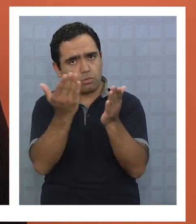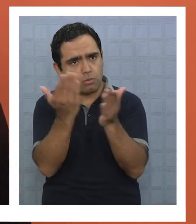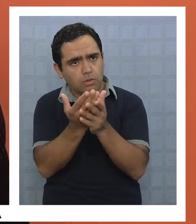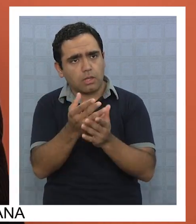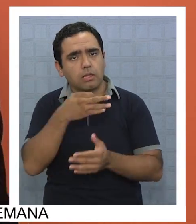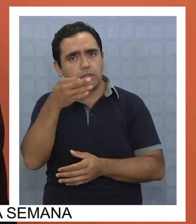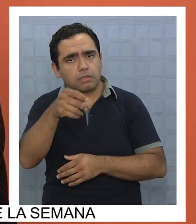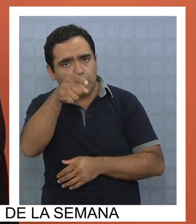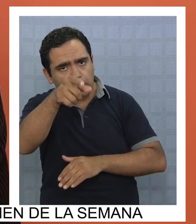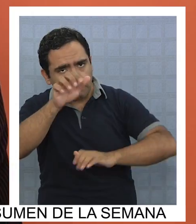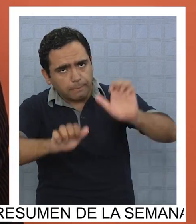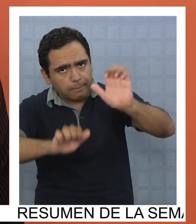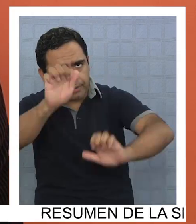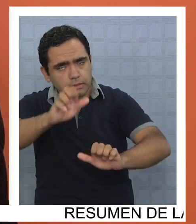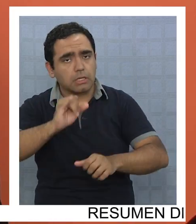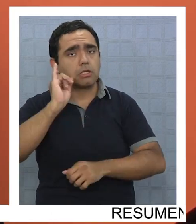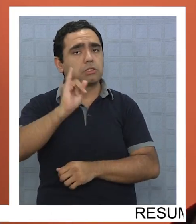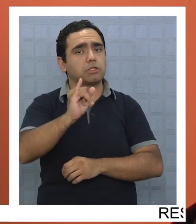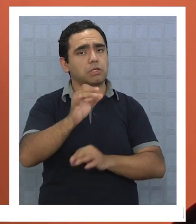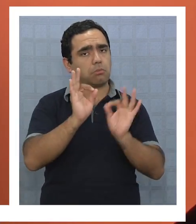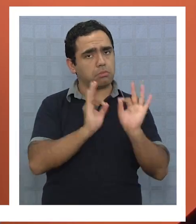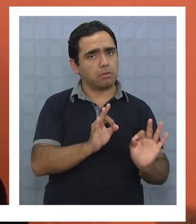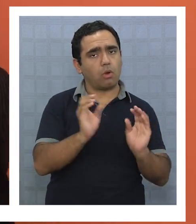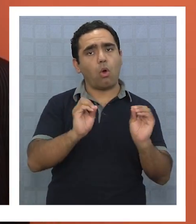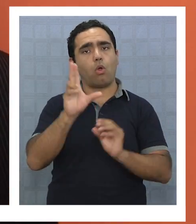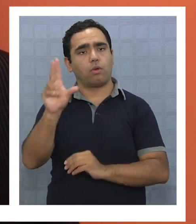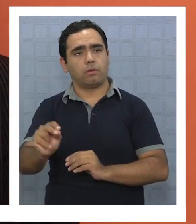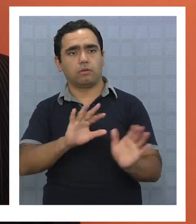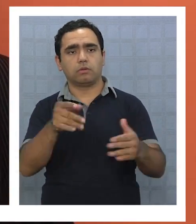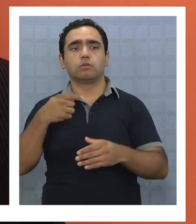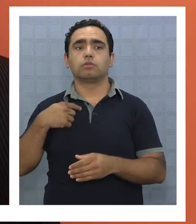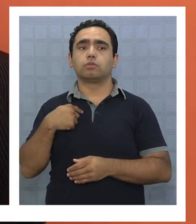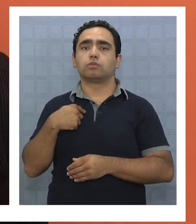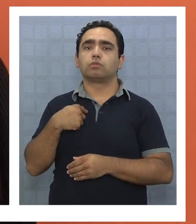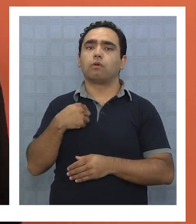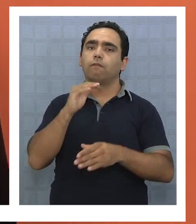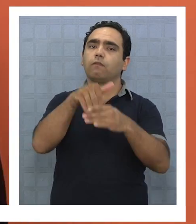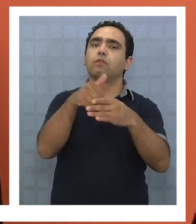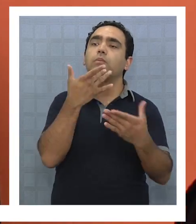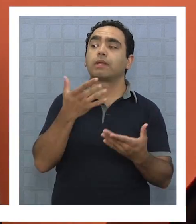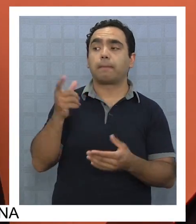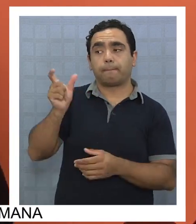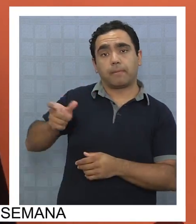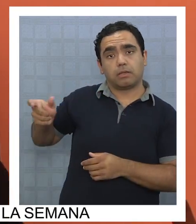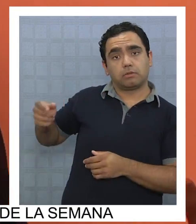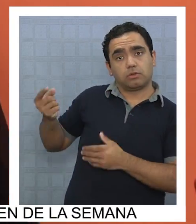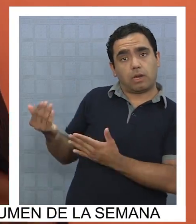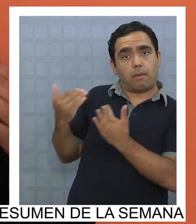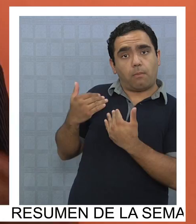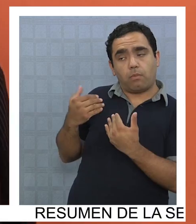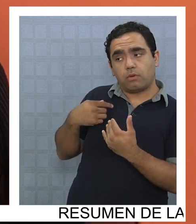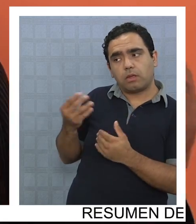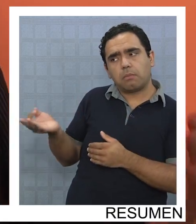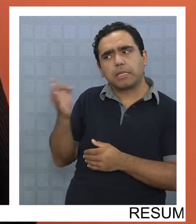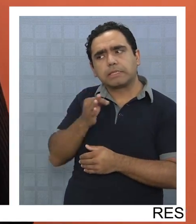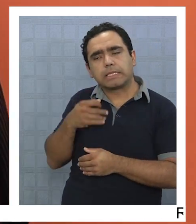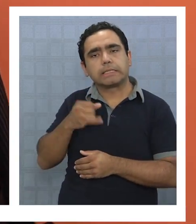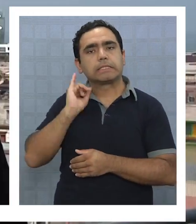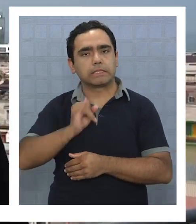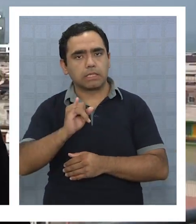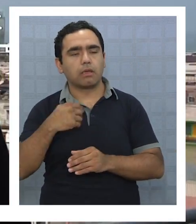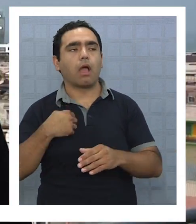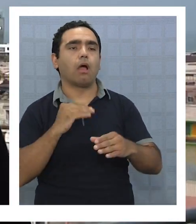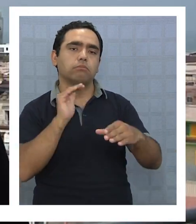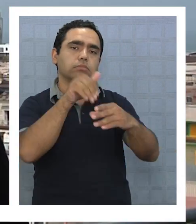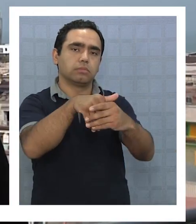para decir si esta empresa es correcta o no es correcta. Yo voto porque mi asesor me dice que sí. Esa la forma de votar de un concejal.